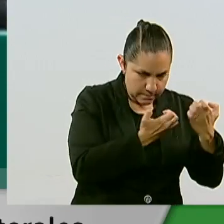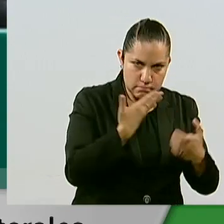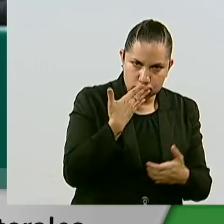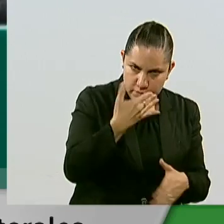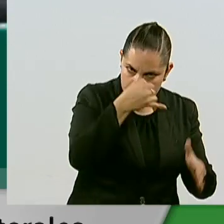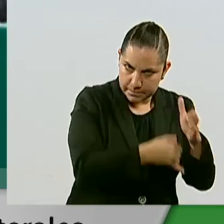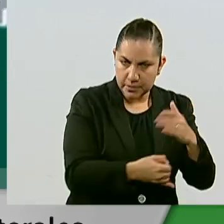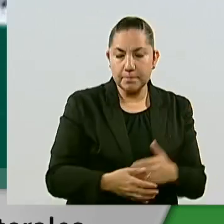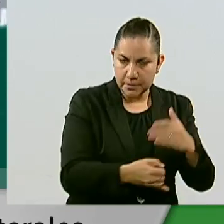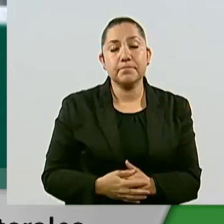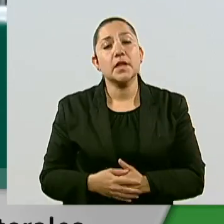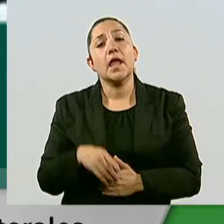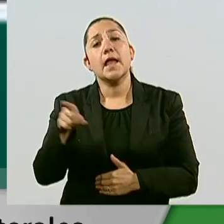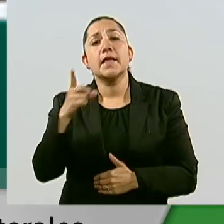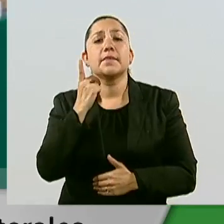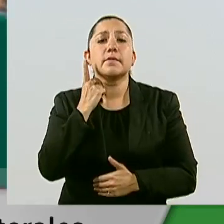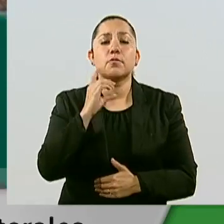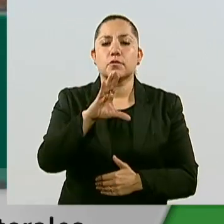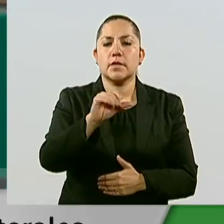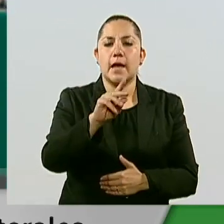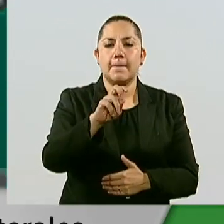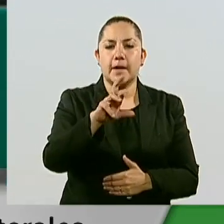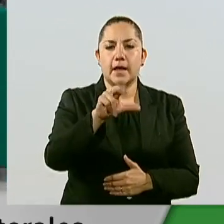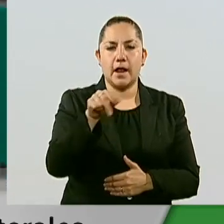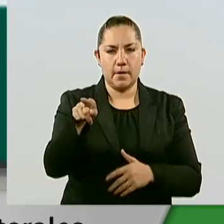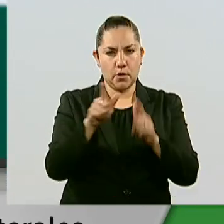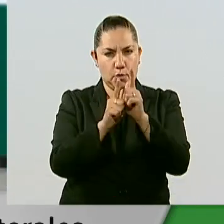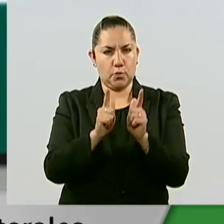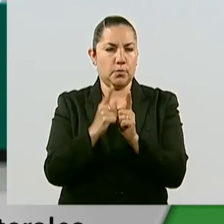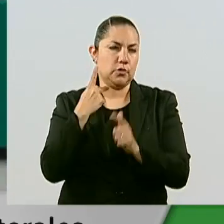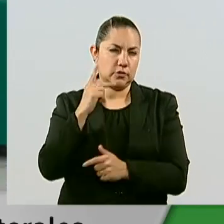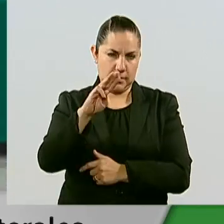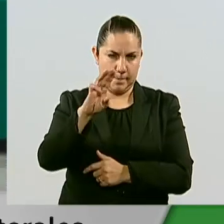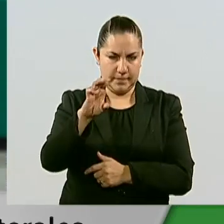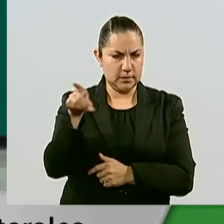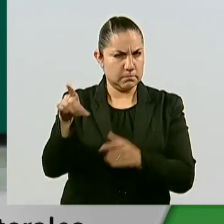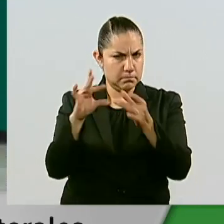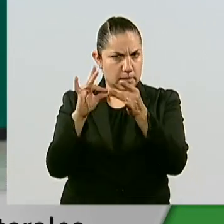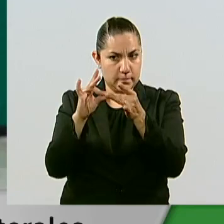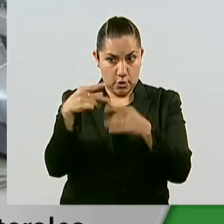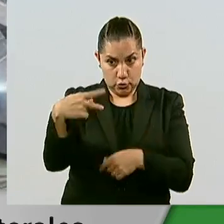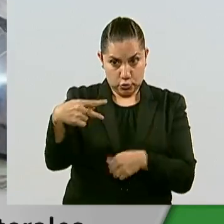Cabrera, de Movimiento Ciudadano, manifestó la posición en contra de su bancada.